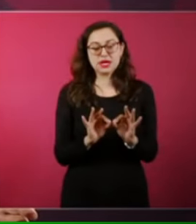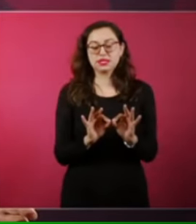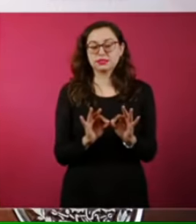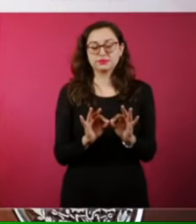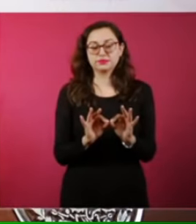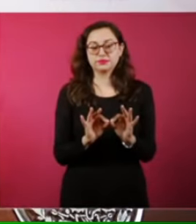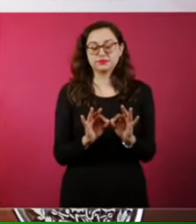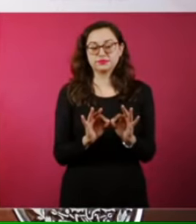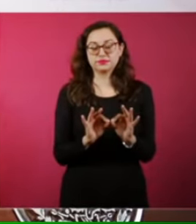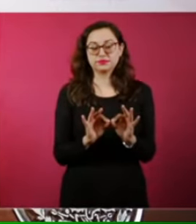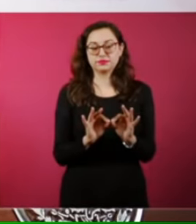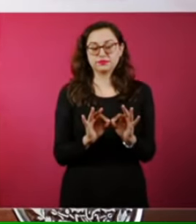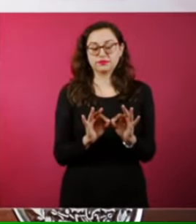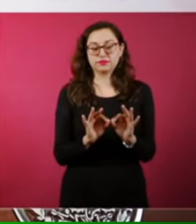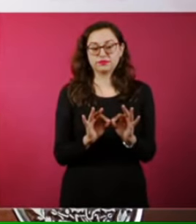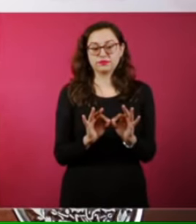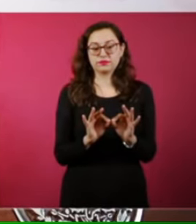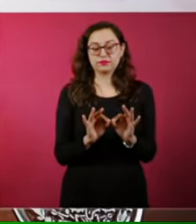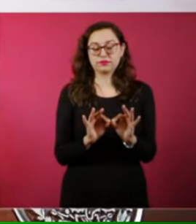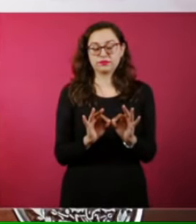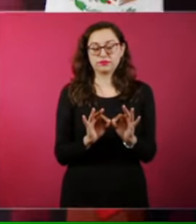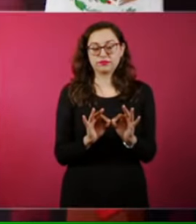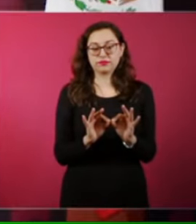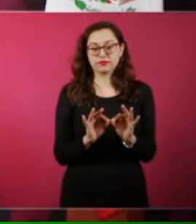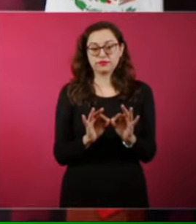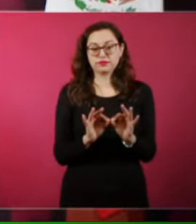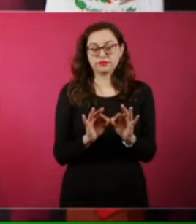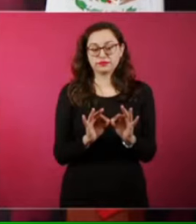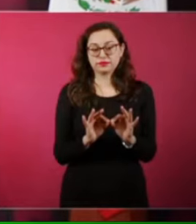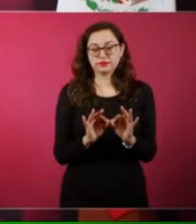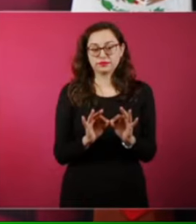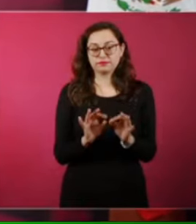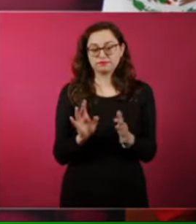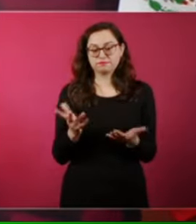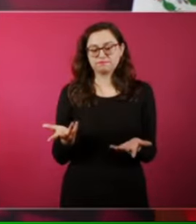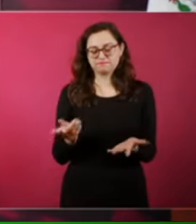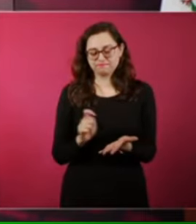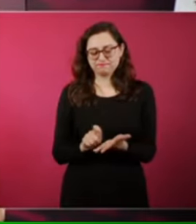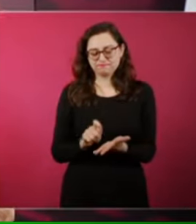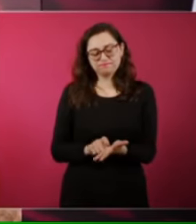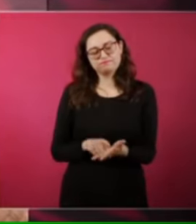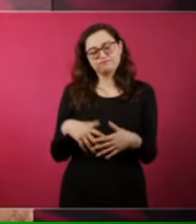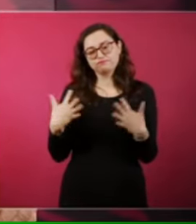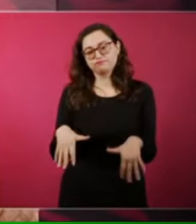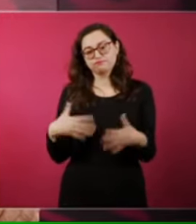que le llega a inspirar un gran respeto.